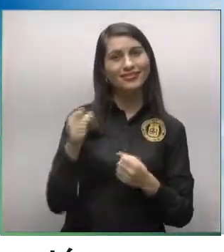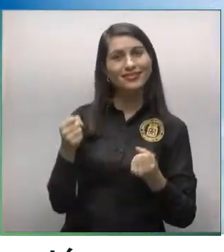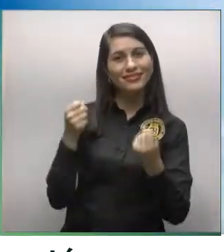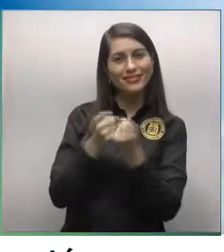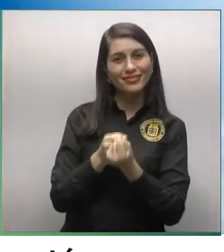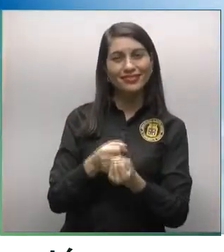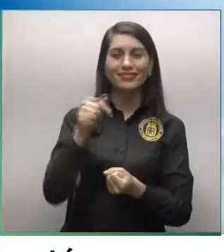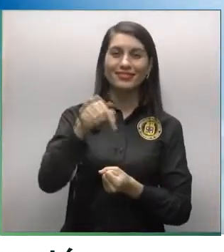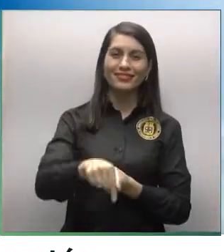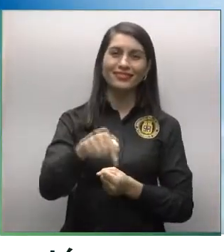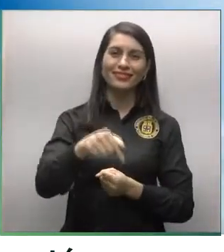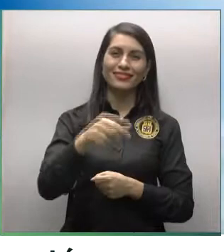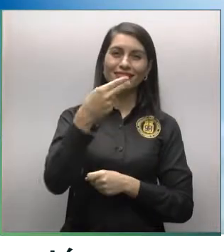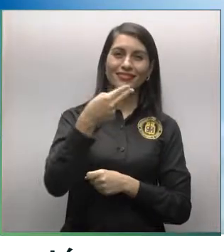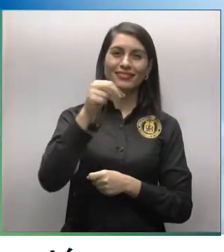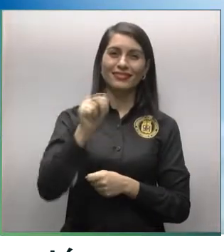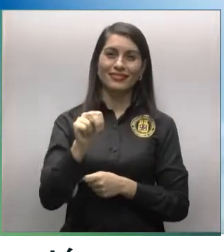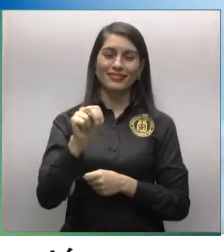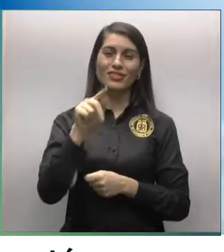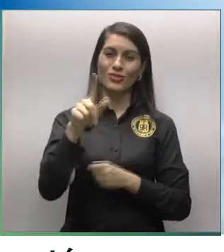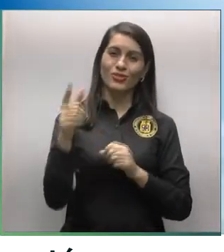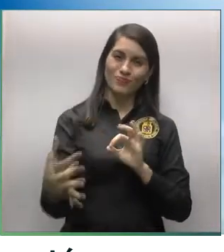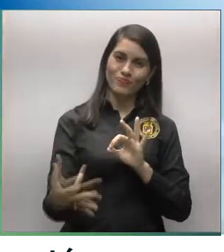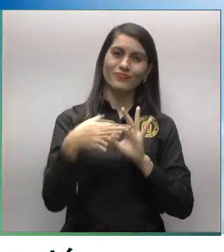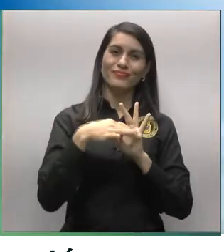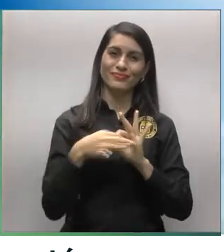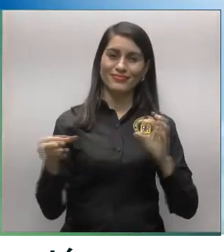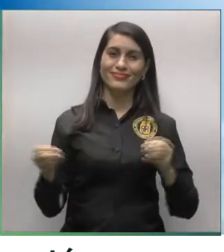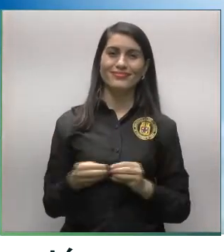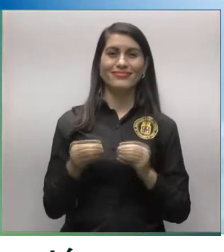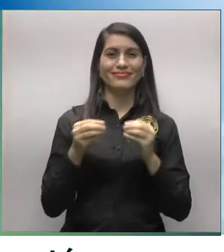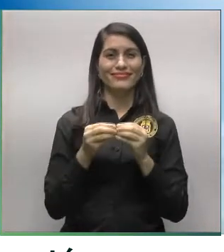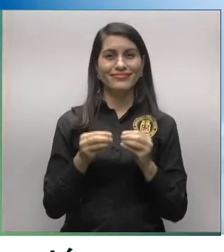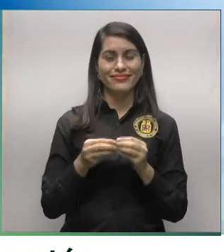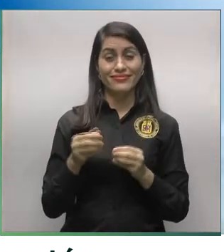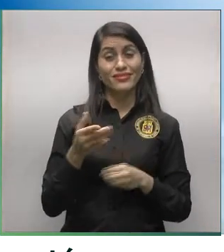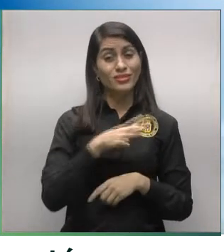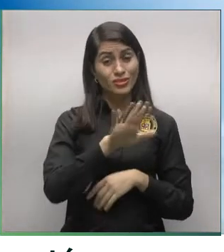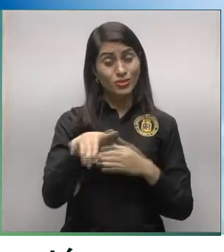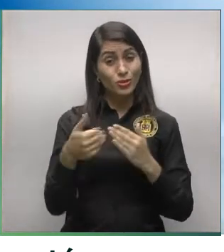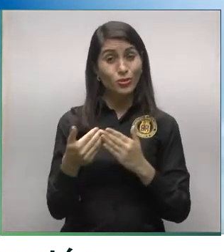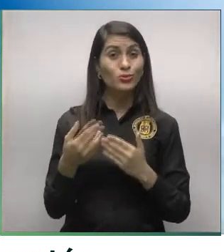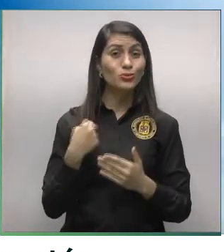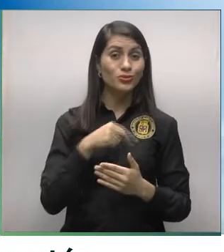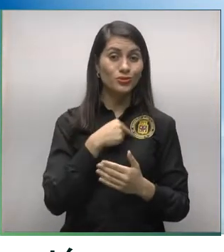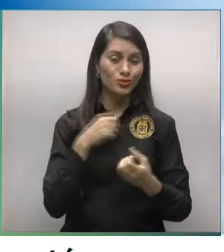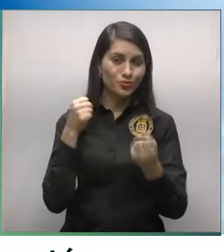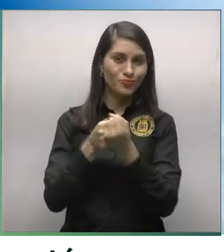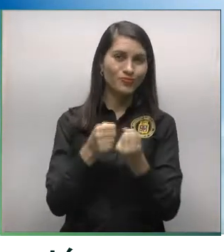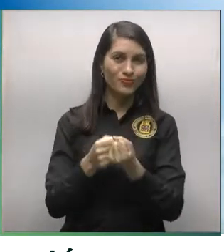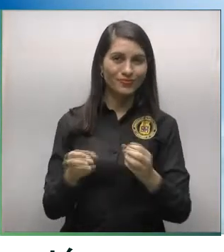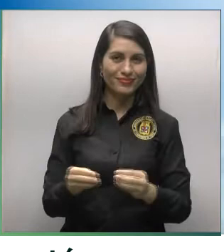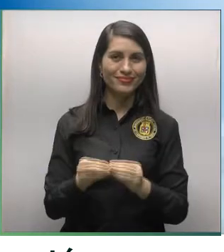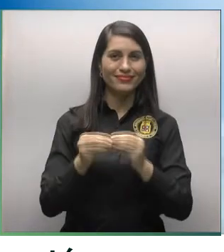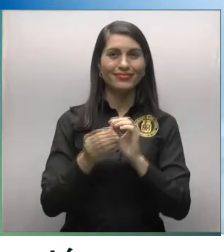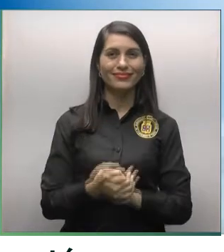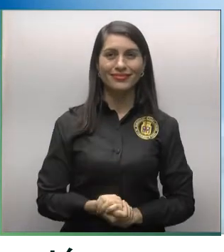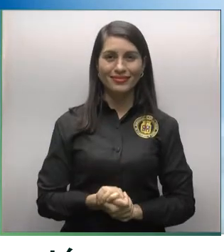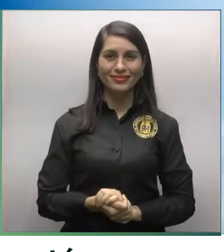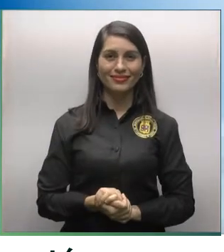Apoya al Güeyatón HN y súmate a esta noble causa donde juntos dejaremos huellas.